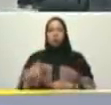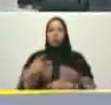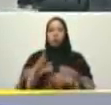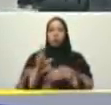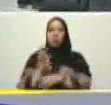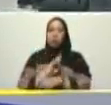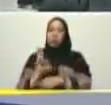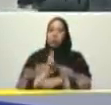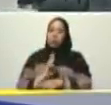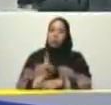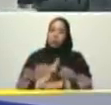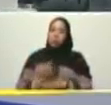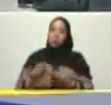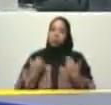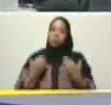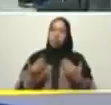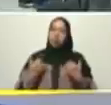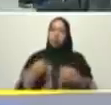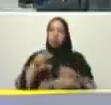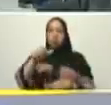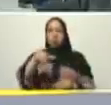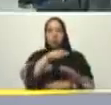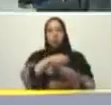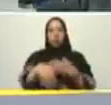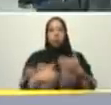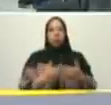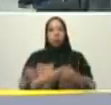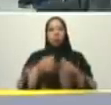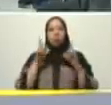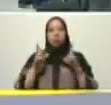dijeron y yo bueno ya me andan diciendo torito por todos lados presidente